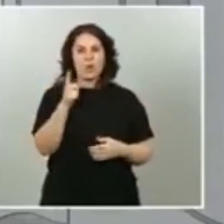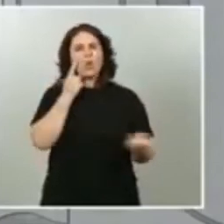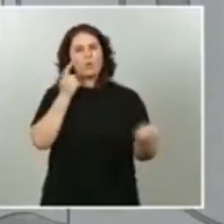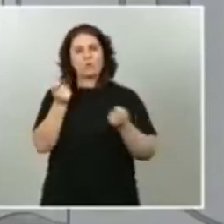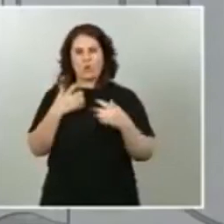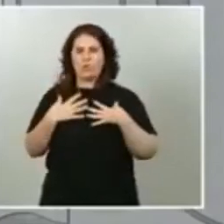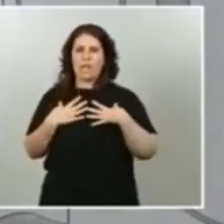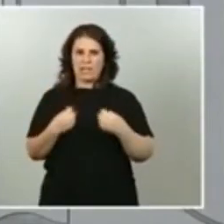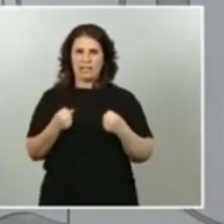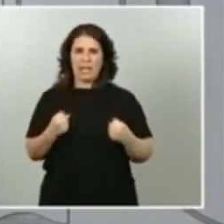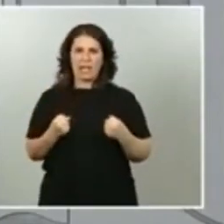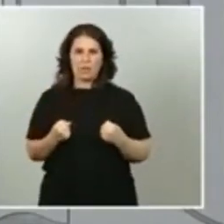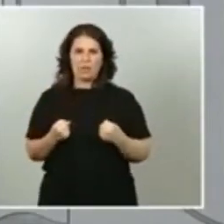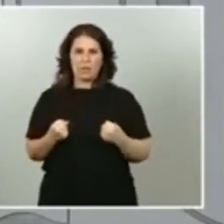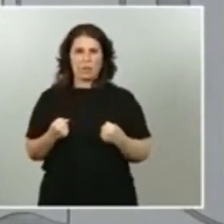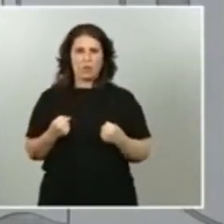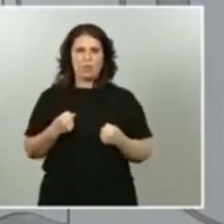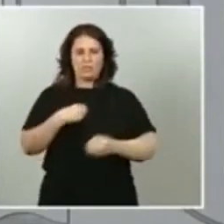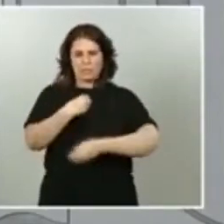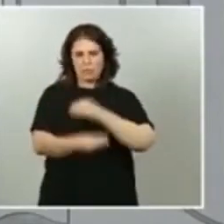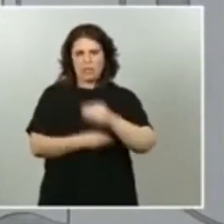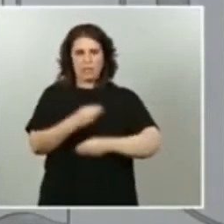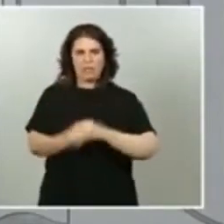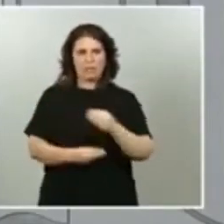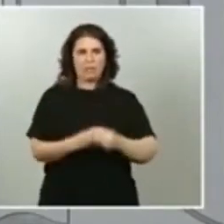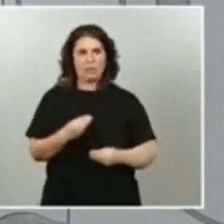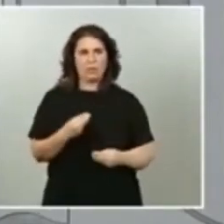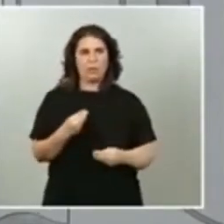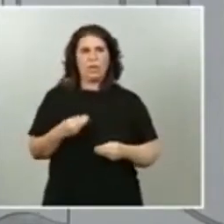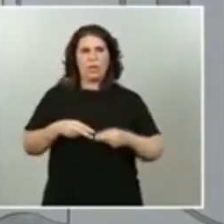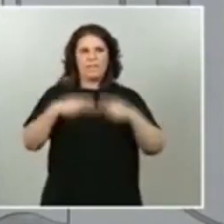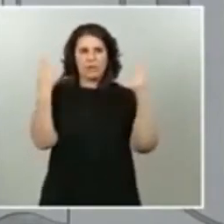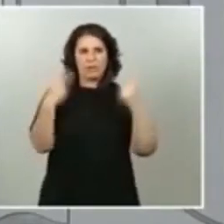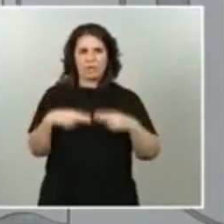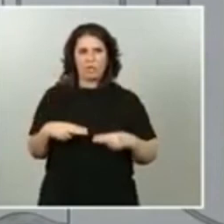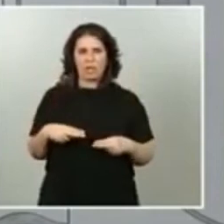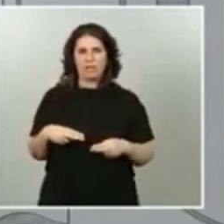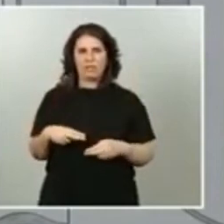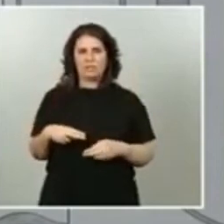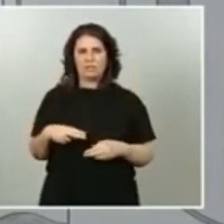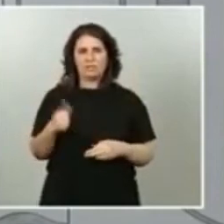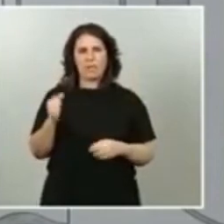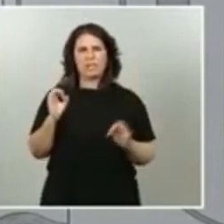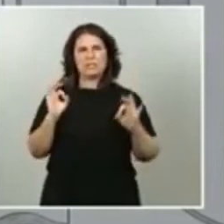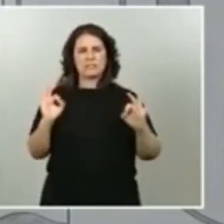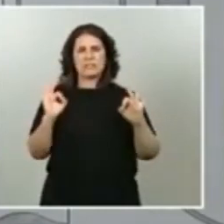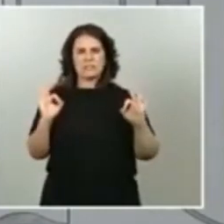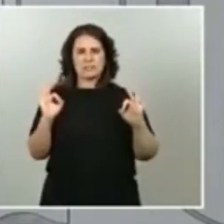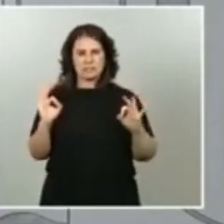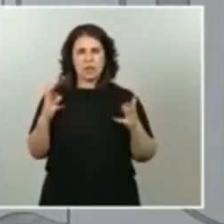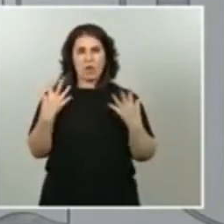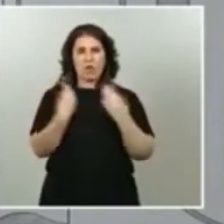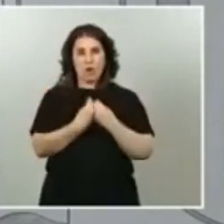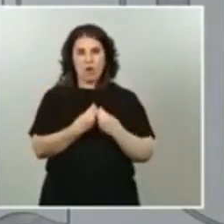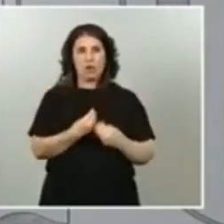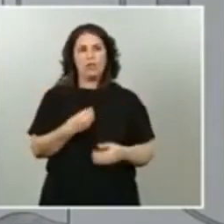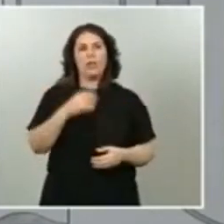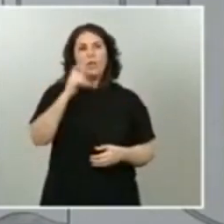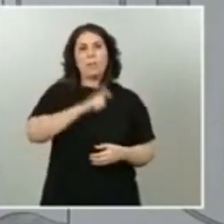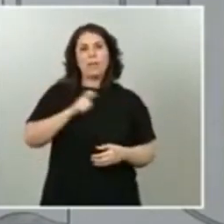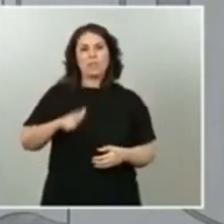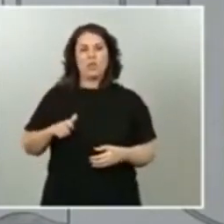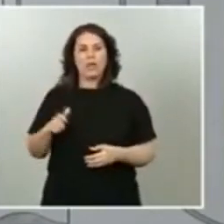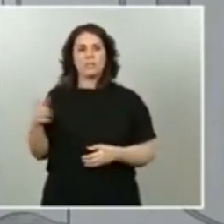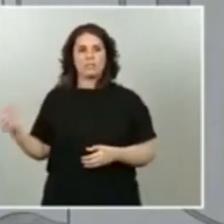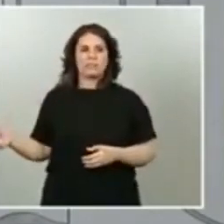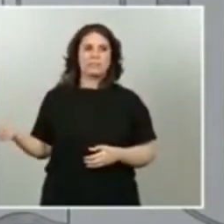estamos desarrollando que estamos realizando en frontera y de forma especialmente singular con aquellas personas que vienen repatriadas de